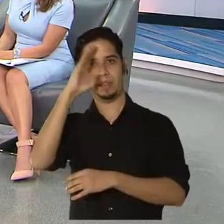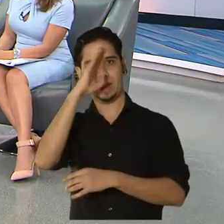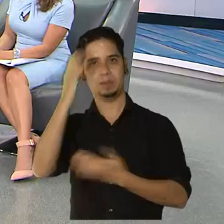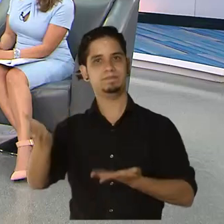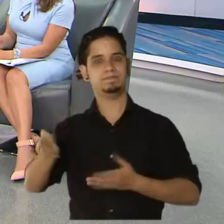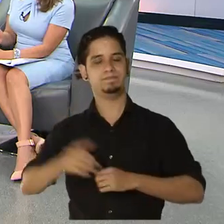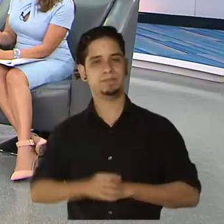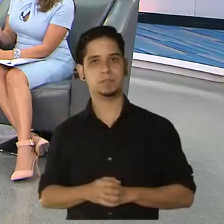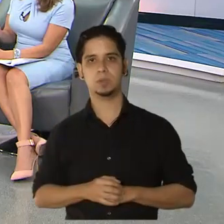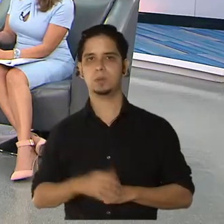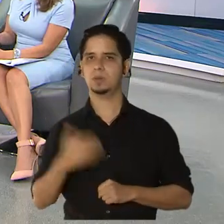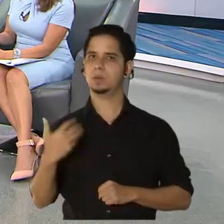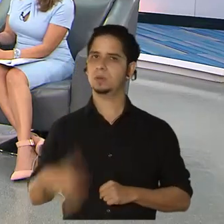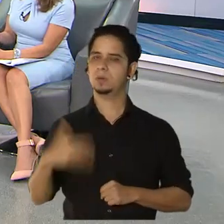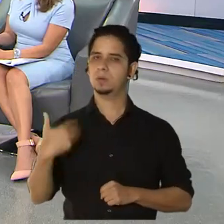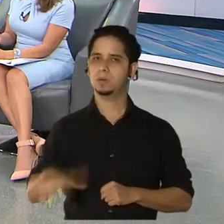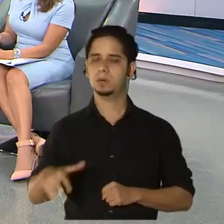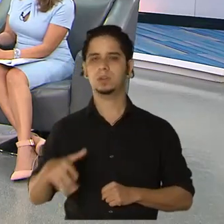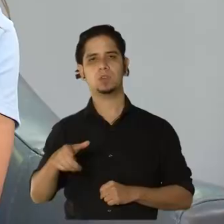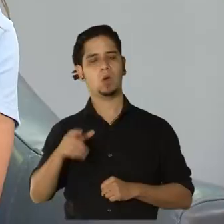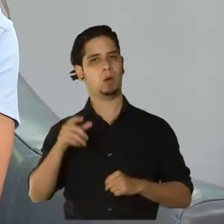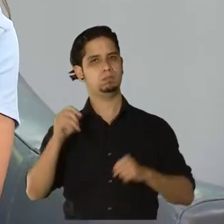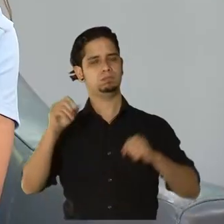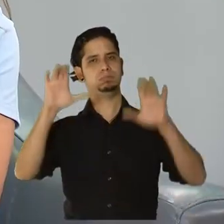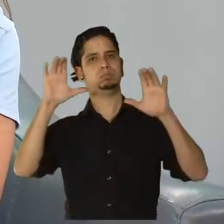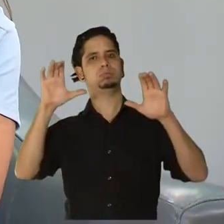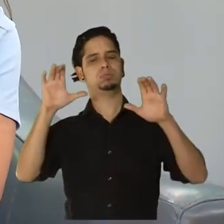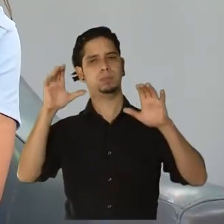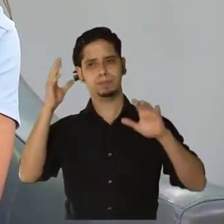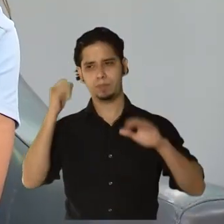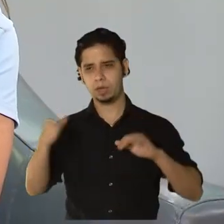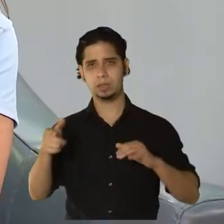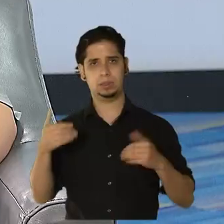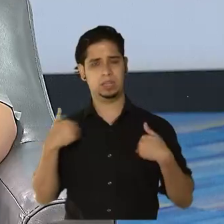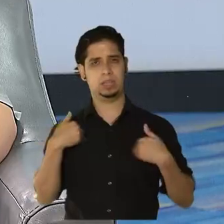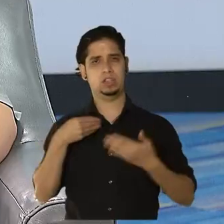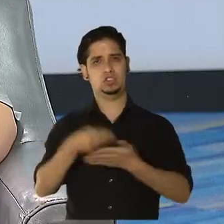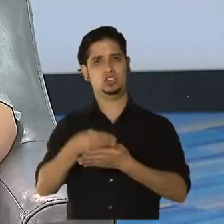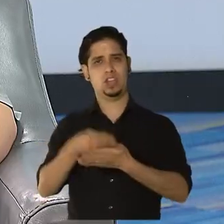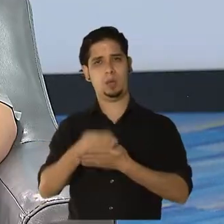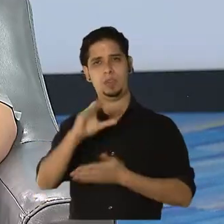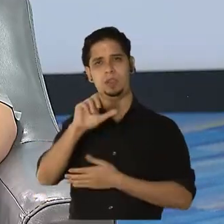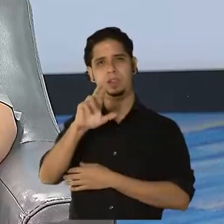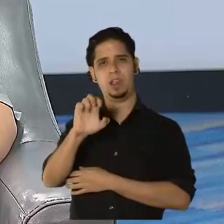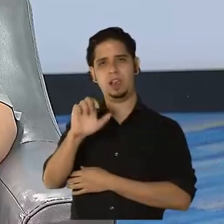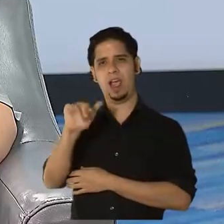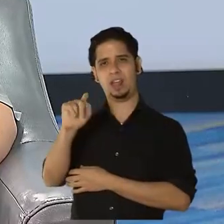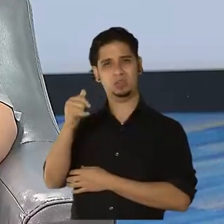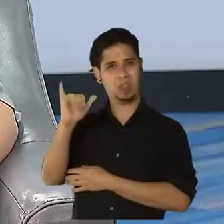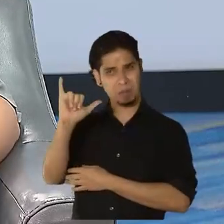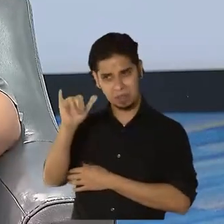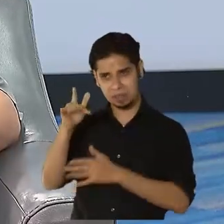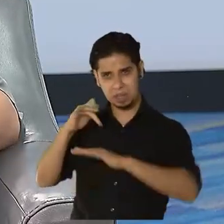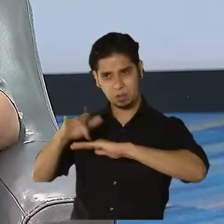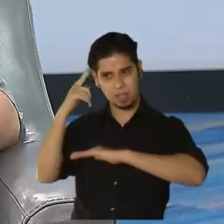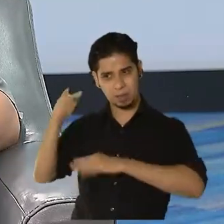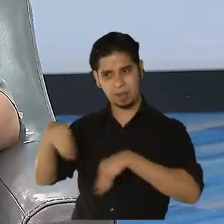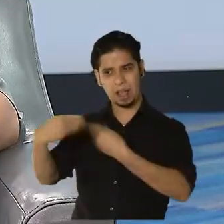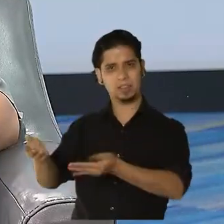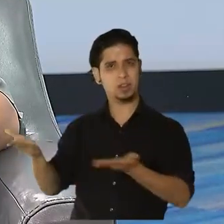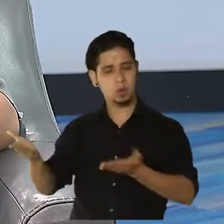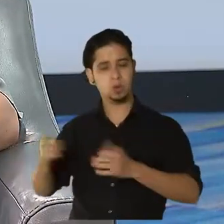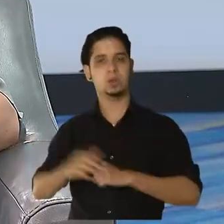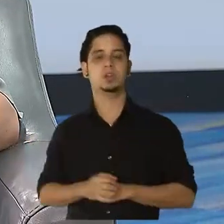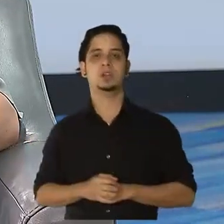increíble, sobre todo porque hay fondos federales del CARES Act todavía disponibles para ese equipo. Sí, pero es que yo no veo por qué los